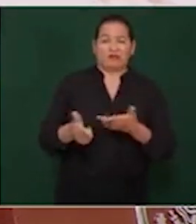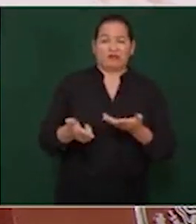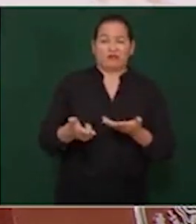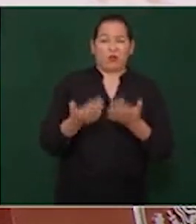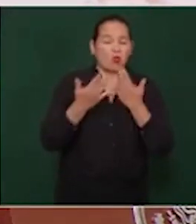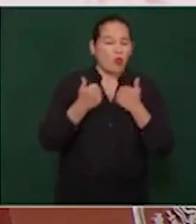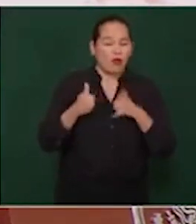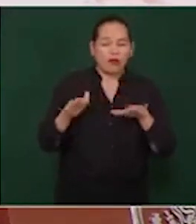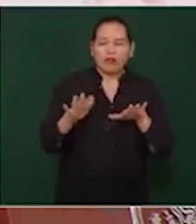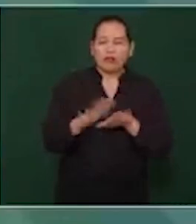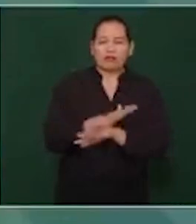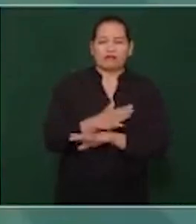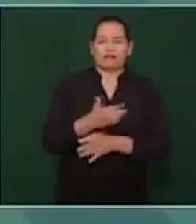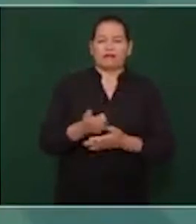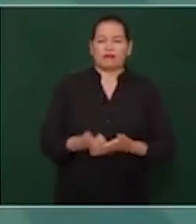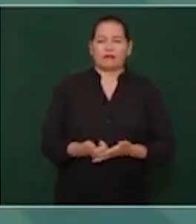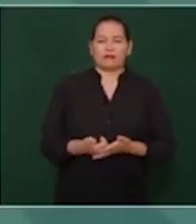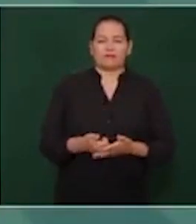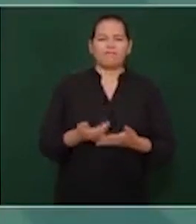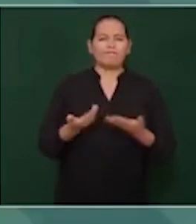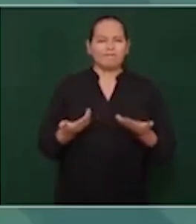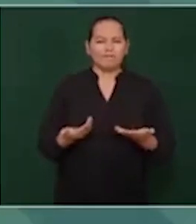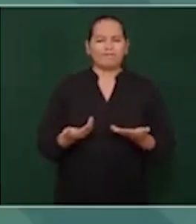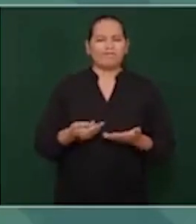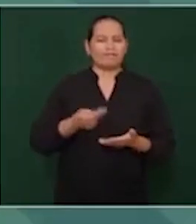Entonces, hay que atreverse